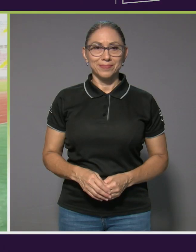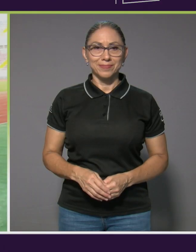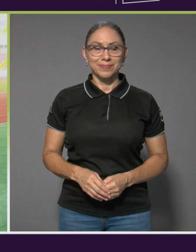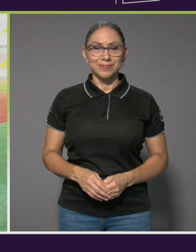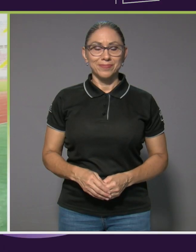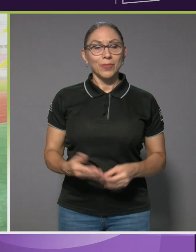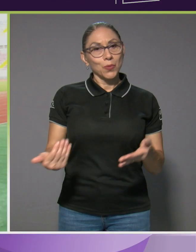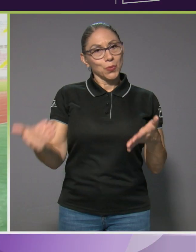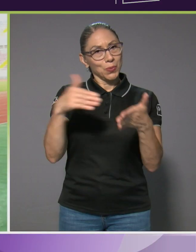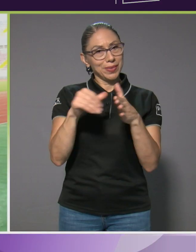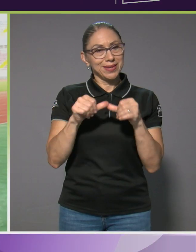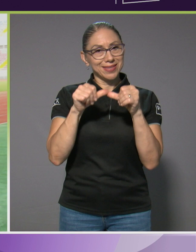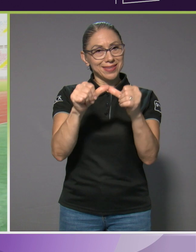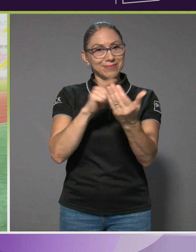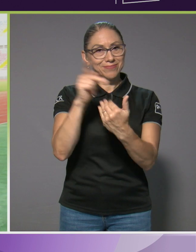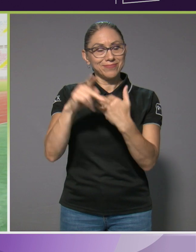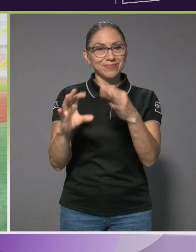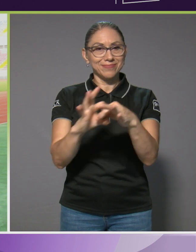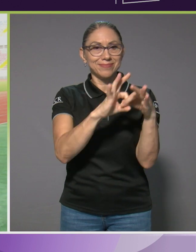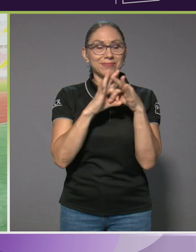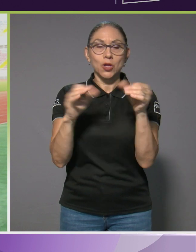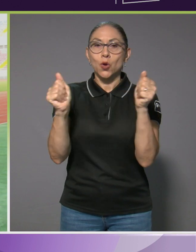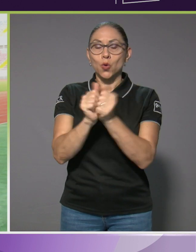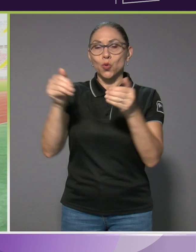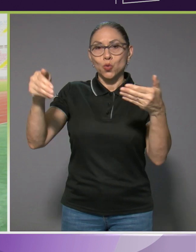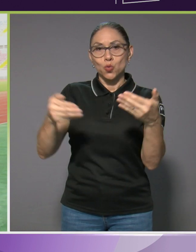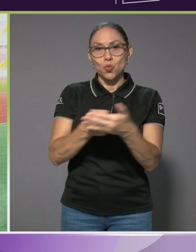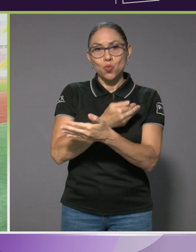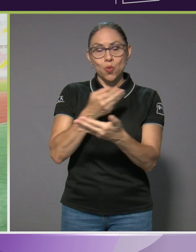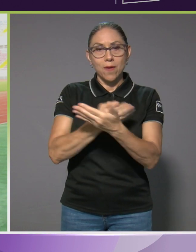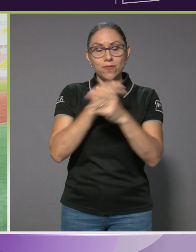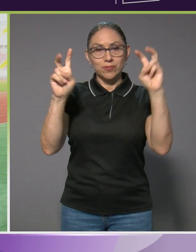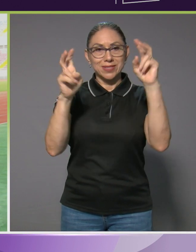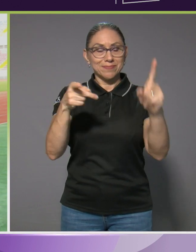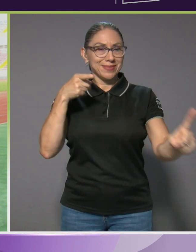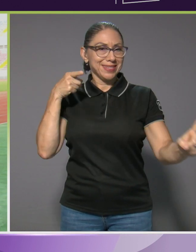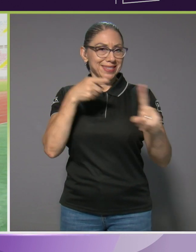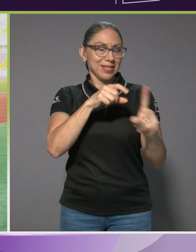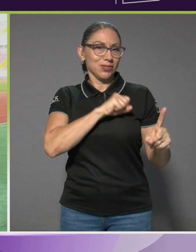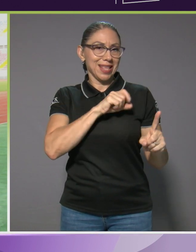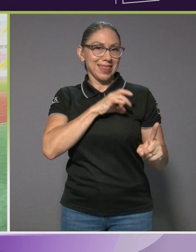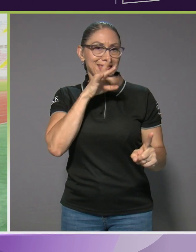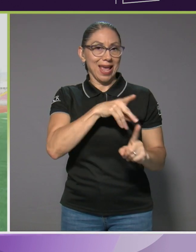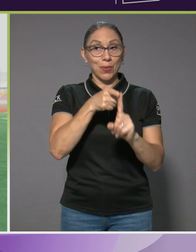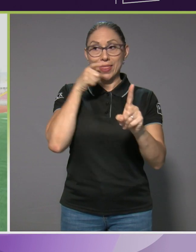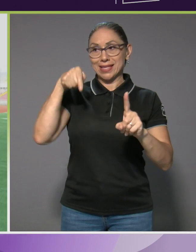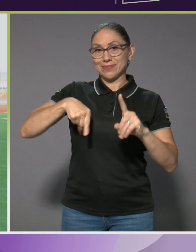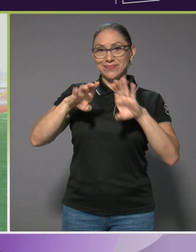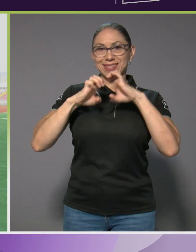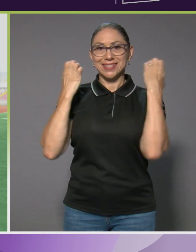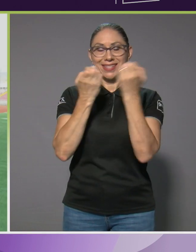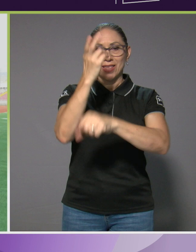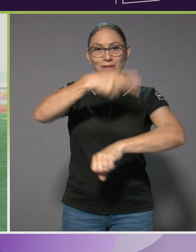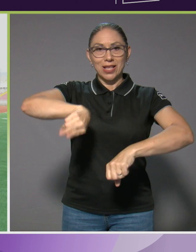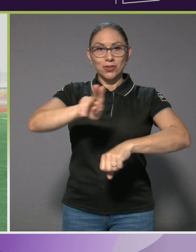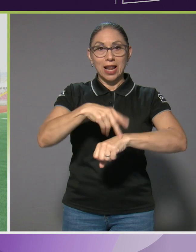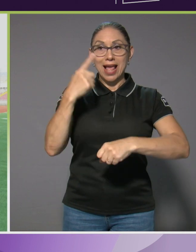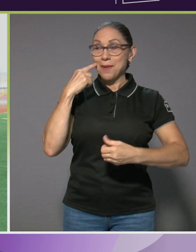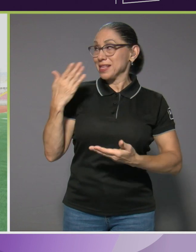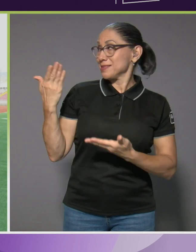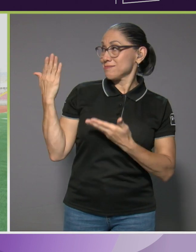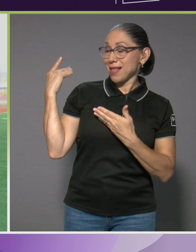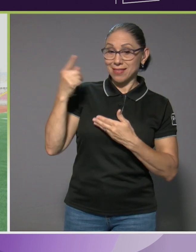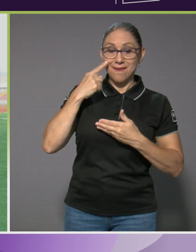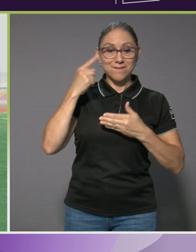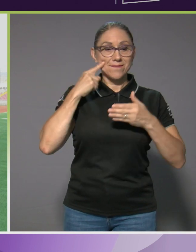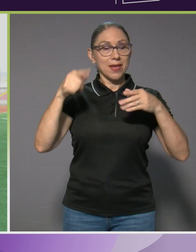Estamos de regreso en Nexos con una nueva entrega de la serie Destino Santiago desde el Estadio Nacional y a mi espalda la pista de